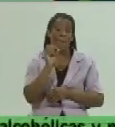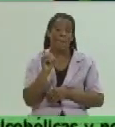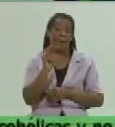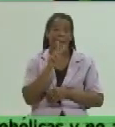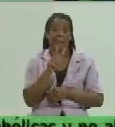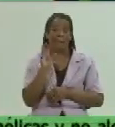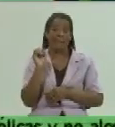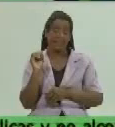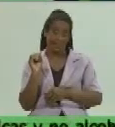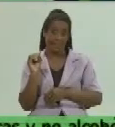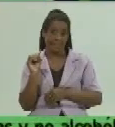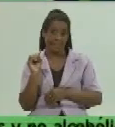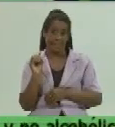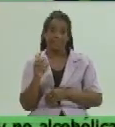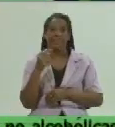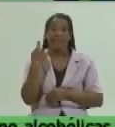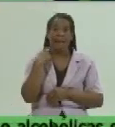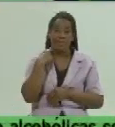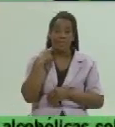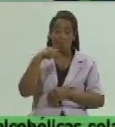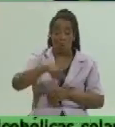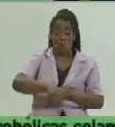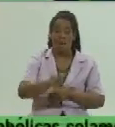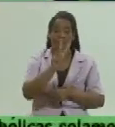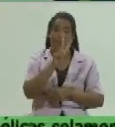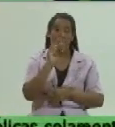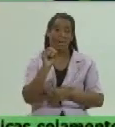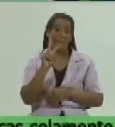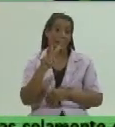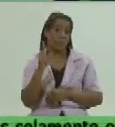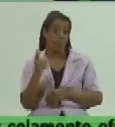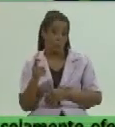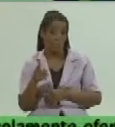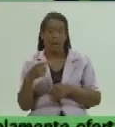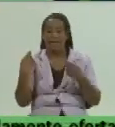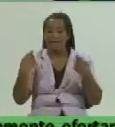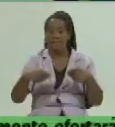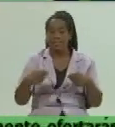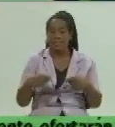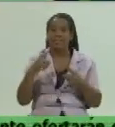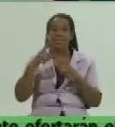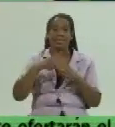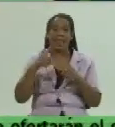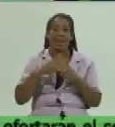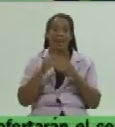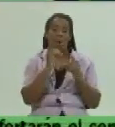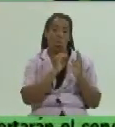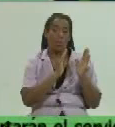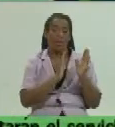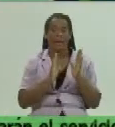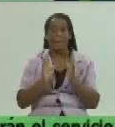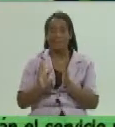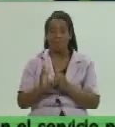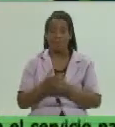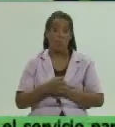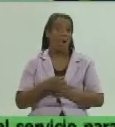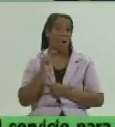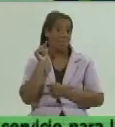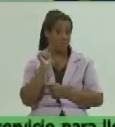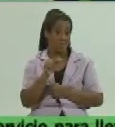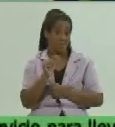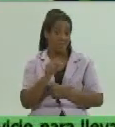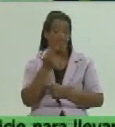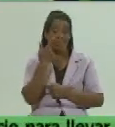año 2021 bueno a partir del primero se decide la aplicación de la tarea de ordenamiento y en ese escenario